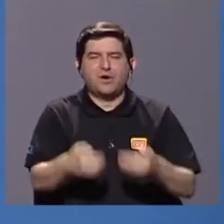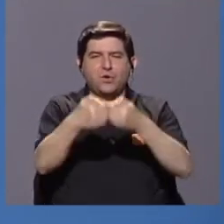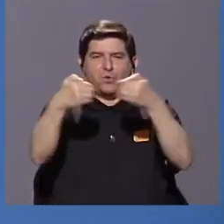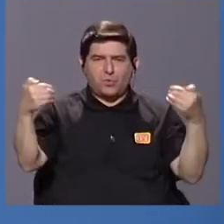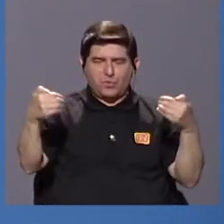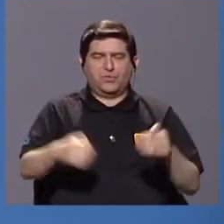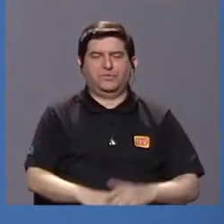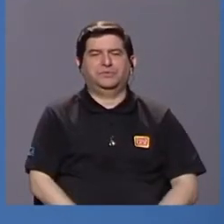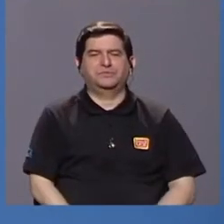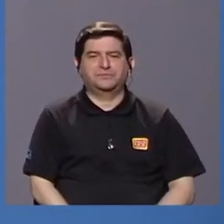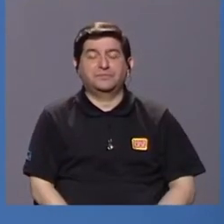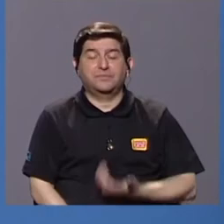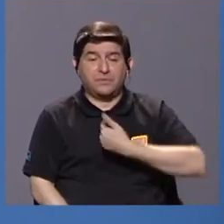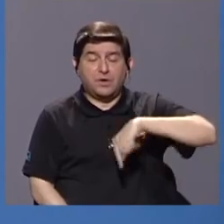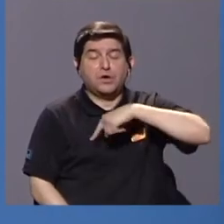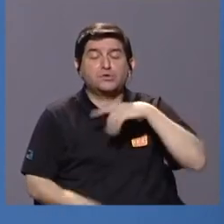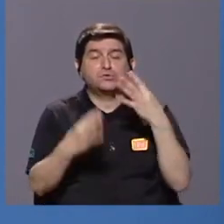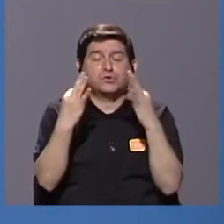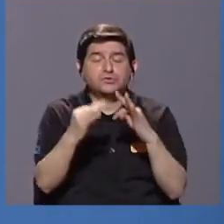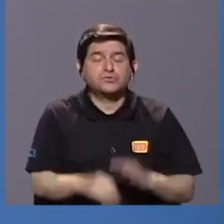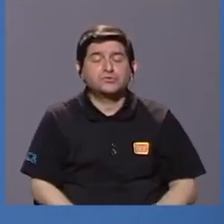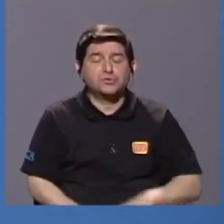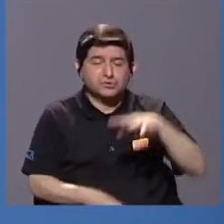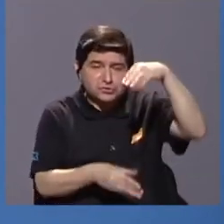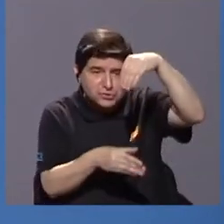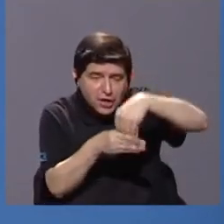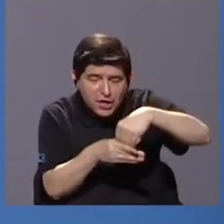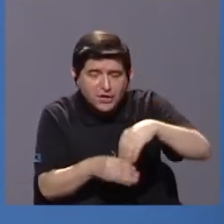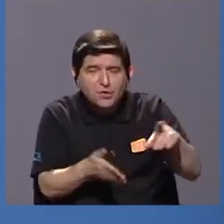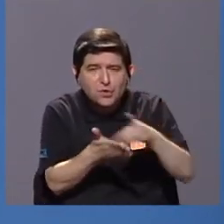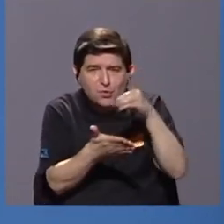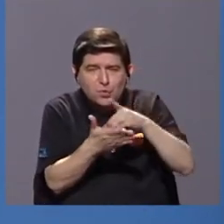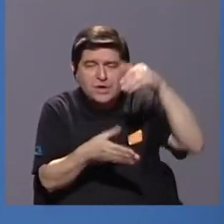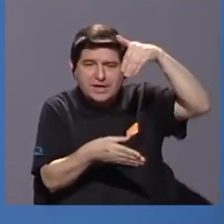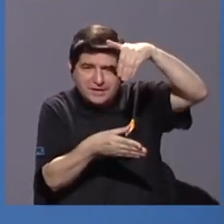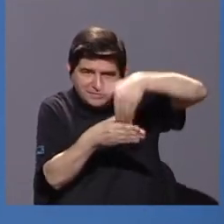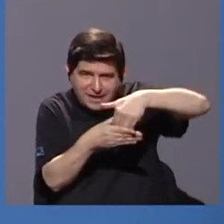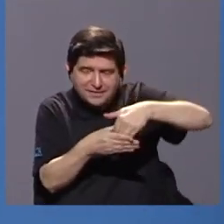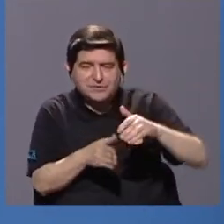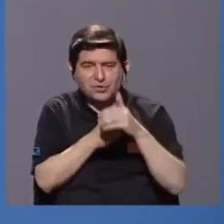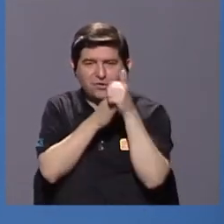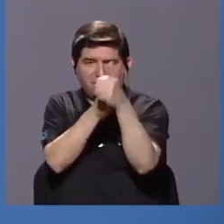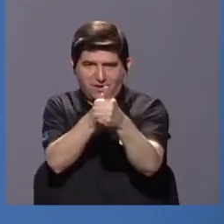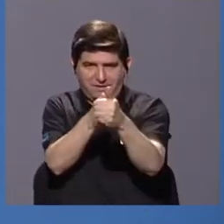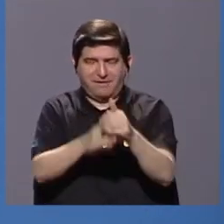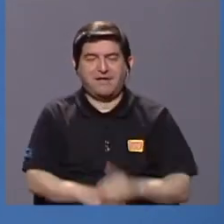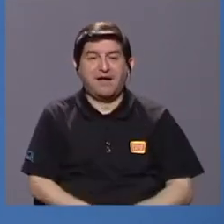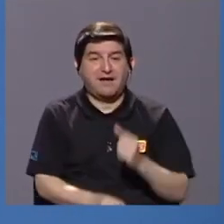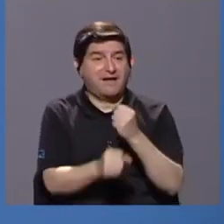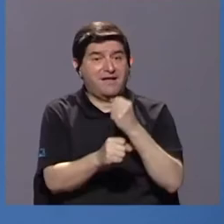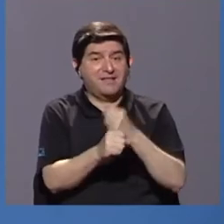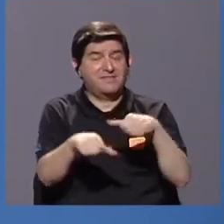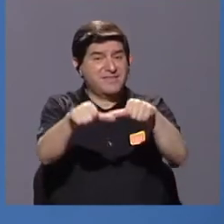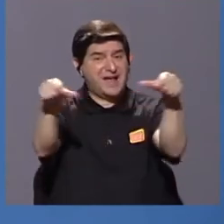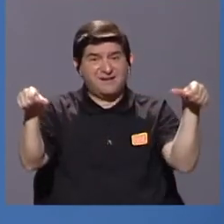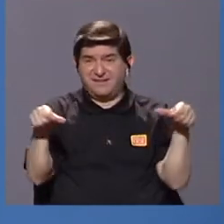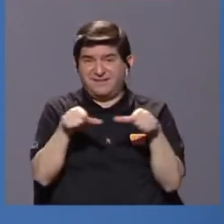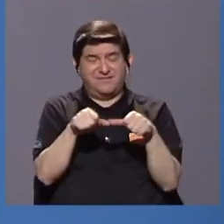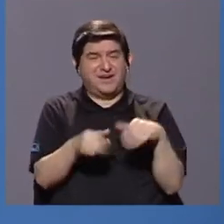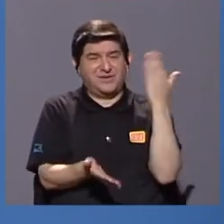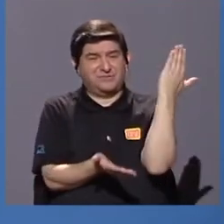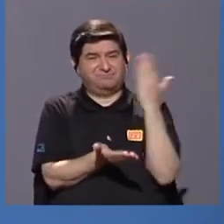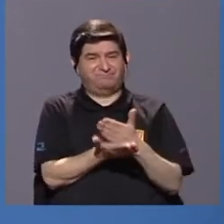y hemos estado tratando de incorporar el diccionario en esas guías, porque el trabajo de aula se ha visto